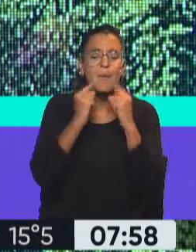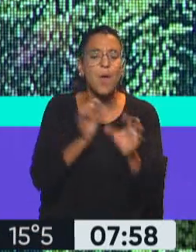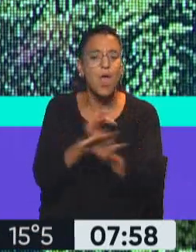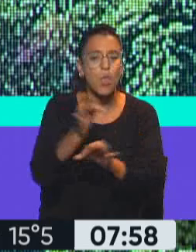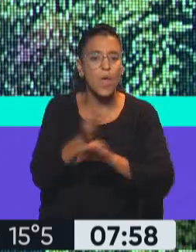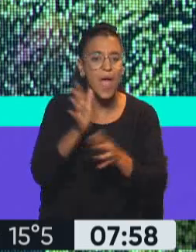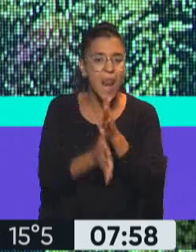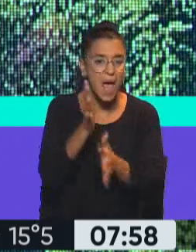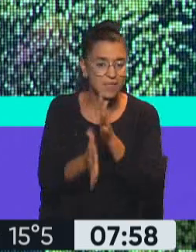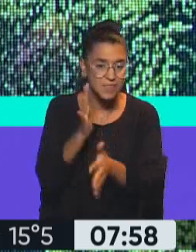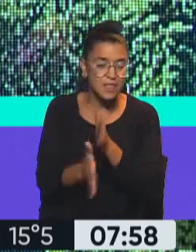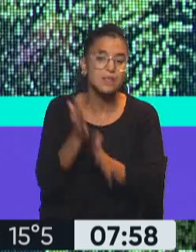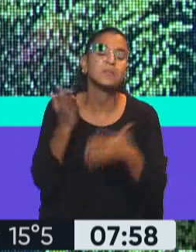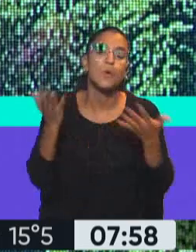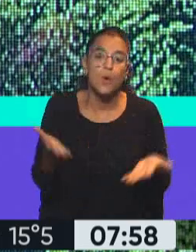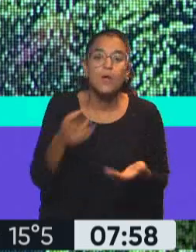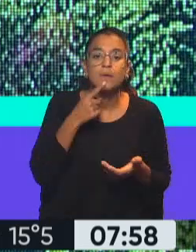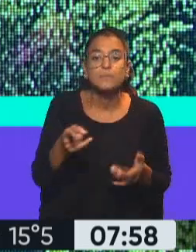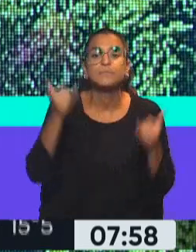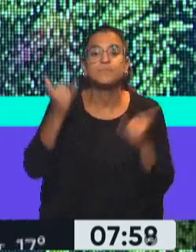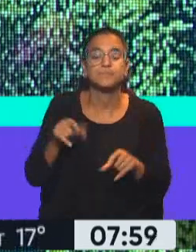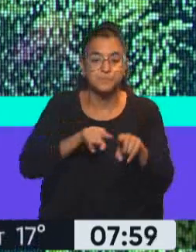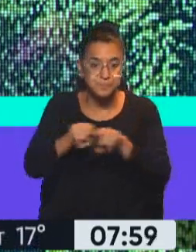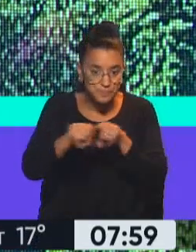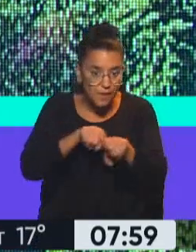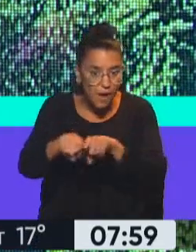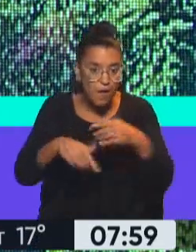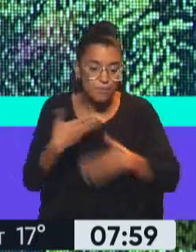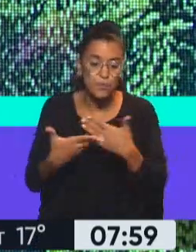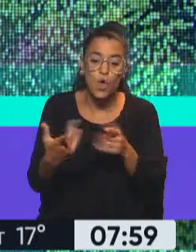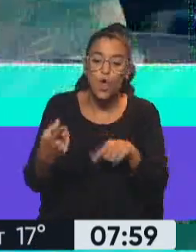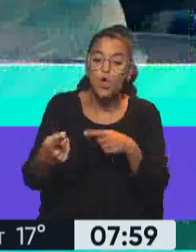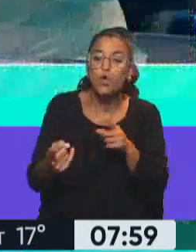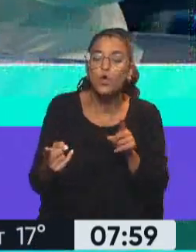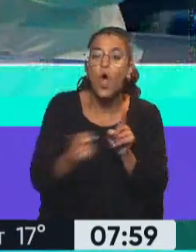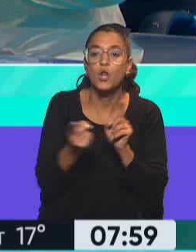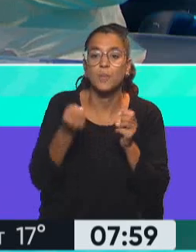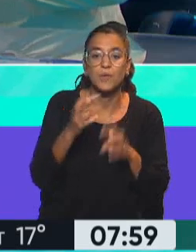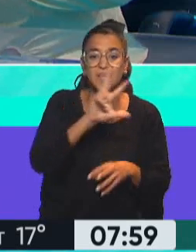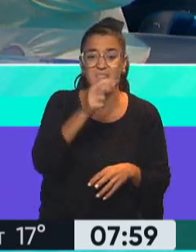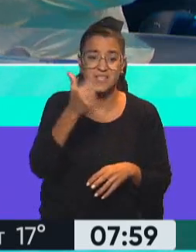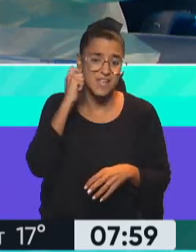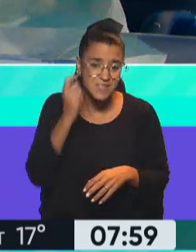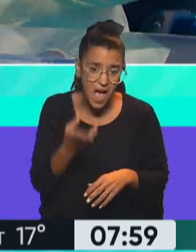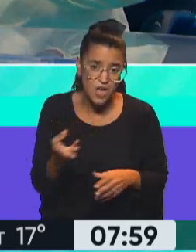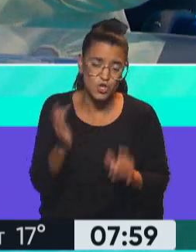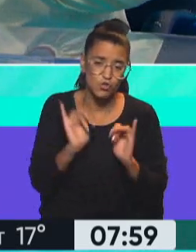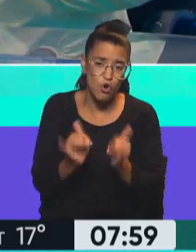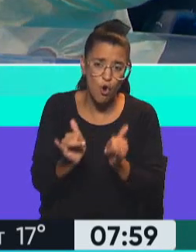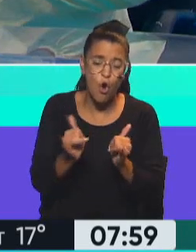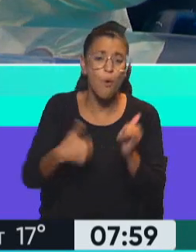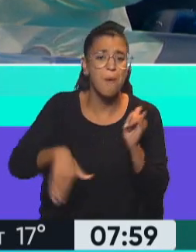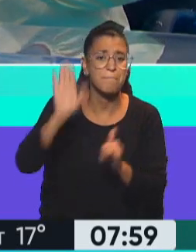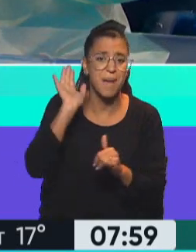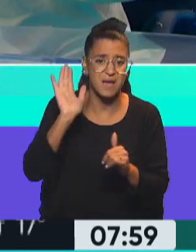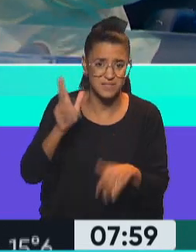educación gratuita y bueno, tuvo su carrera bastante corta porque tiene 36 años, es el presidente más